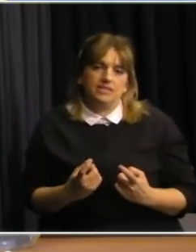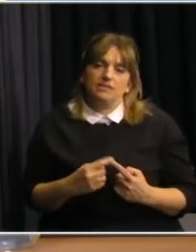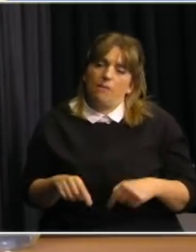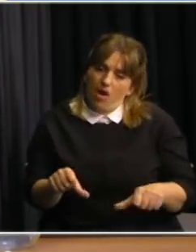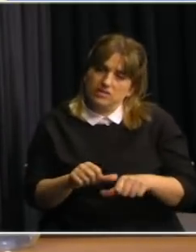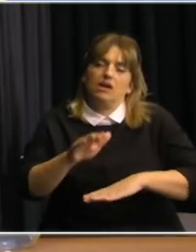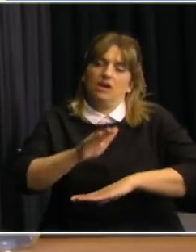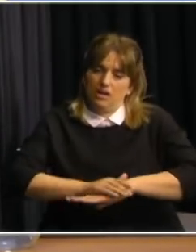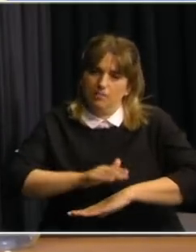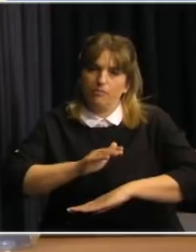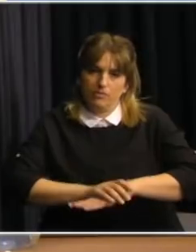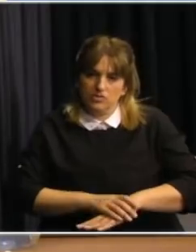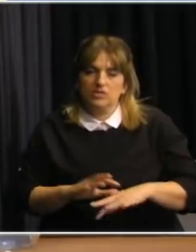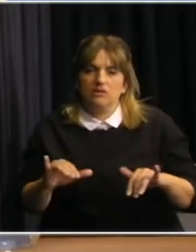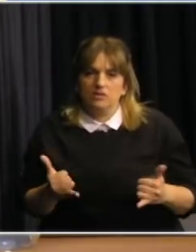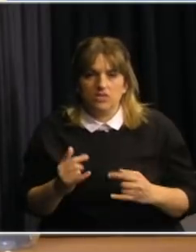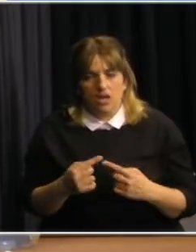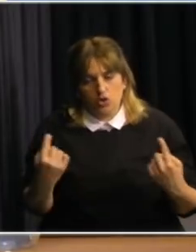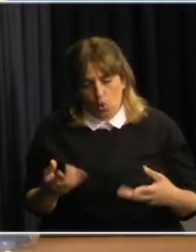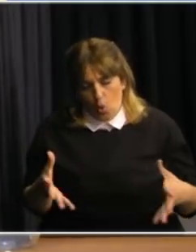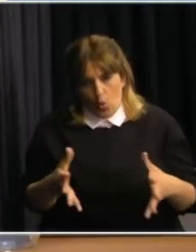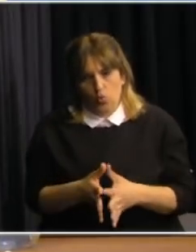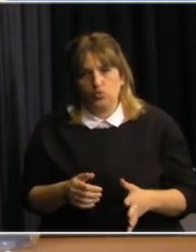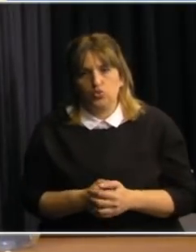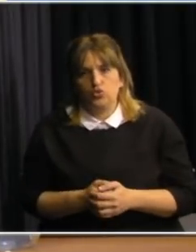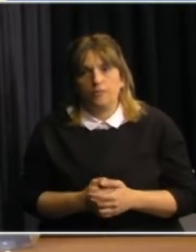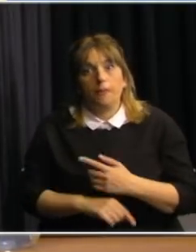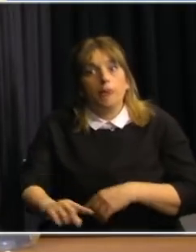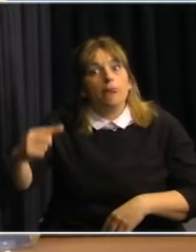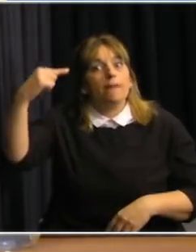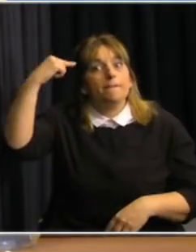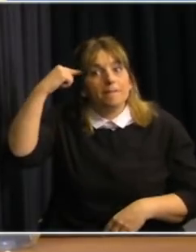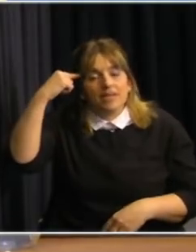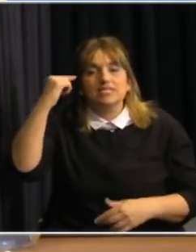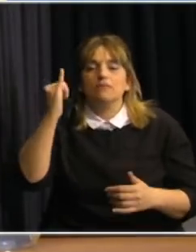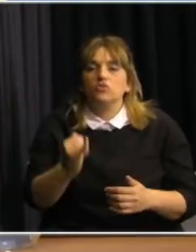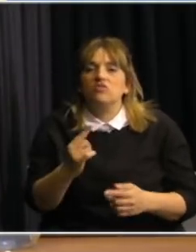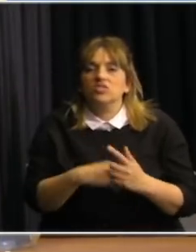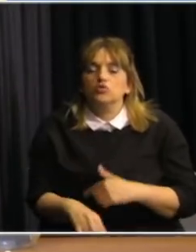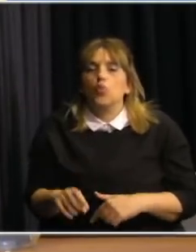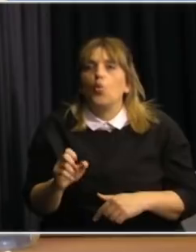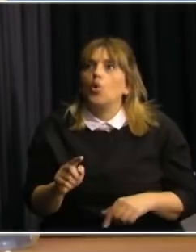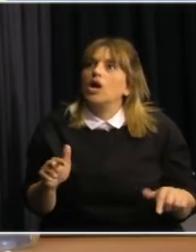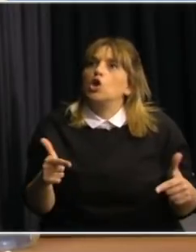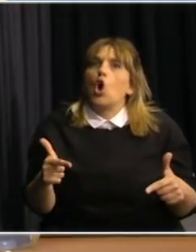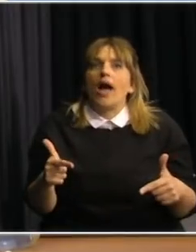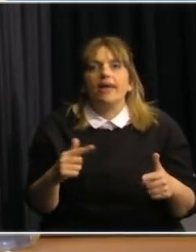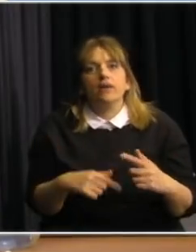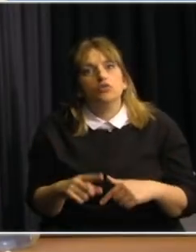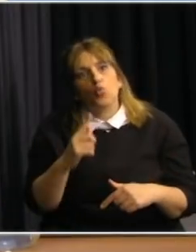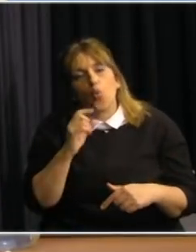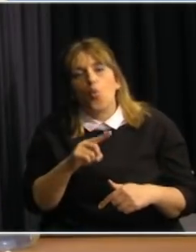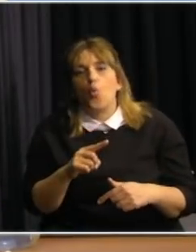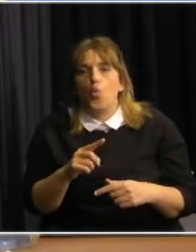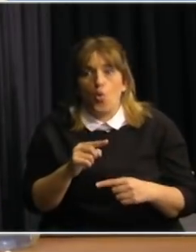una vez más y todos juntos. Y pensemos que el hecho de no abandonar las medidas que